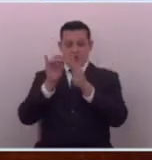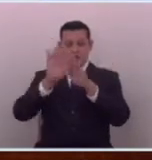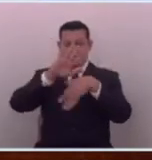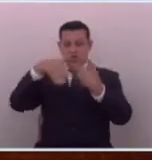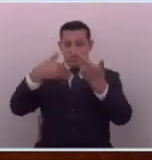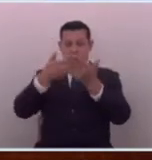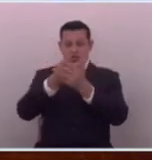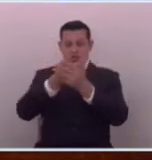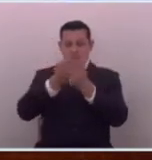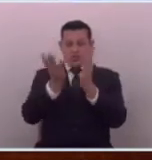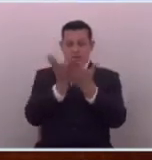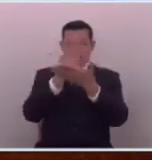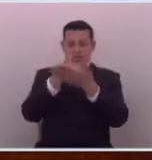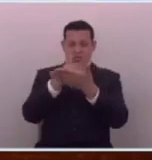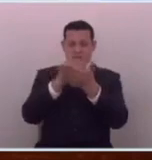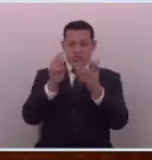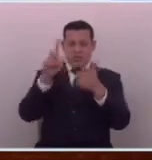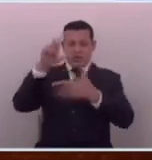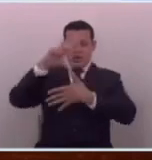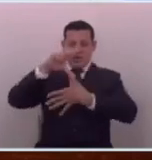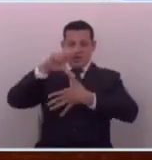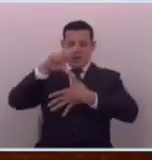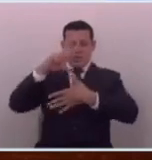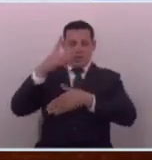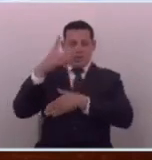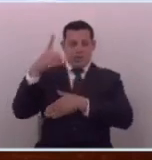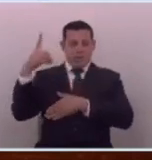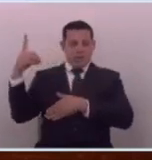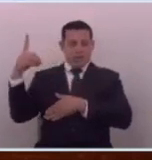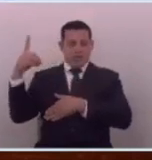los periódicos de Latinoamérica de ultraderecha